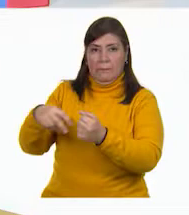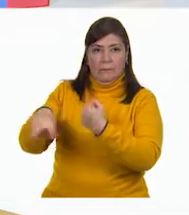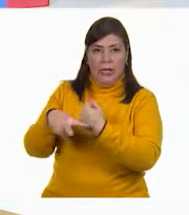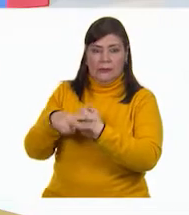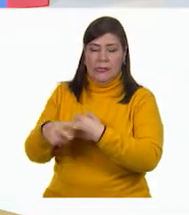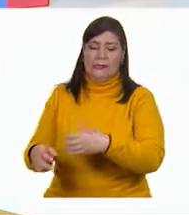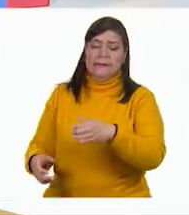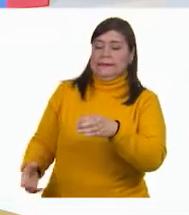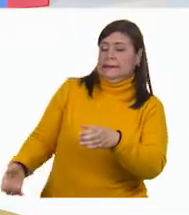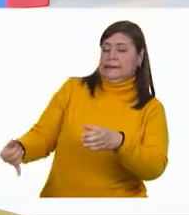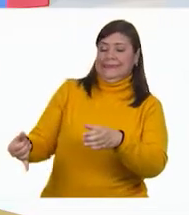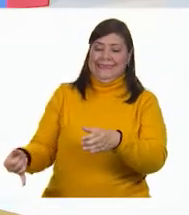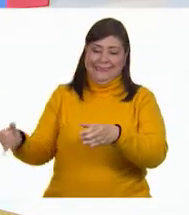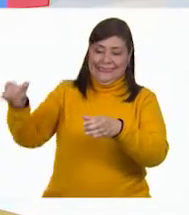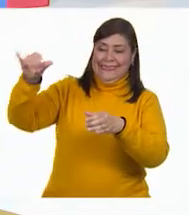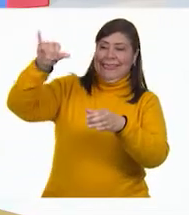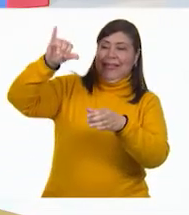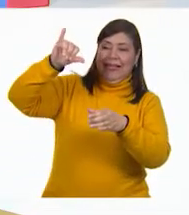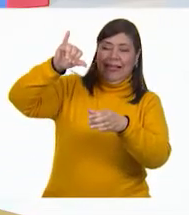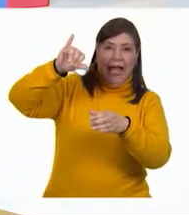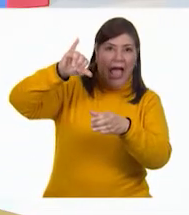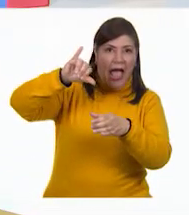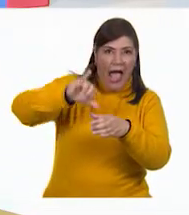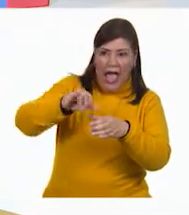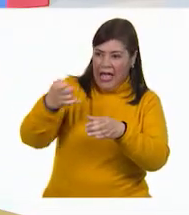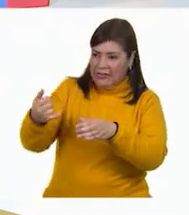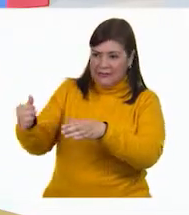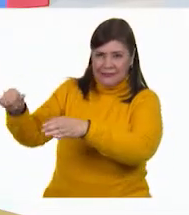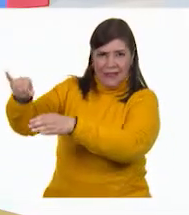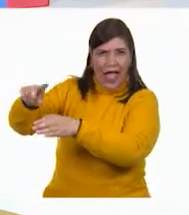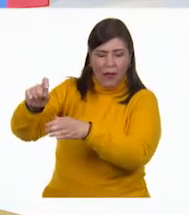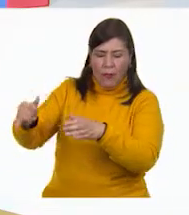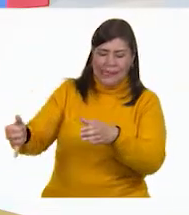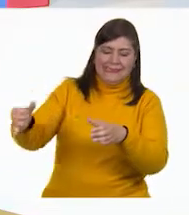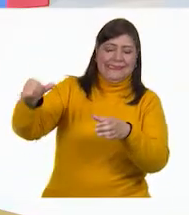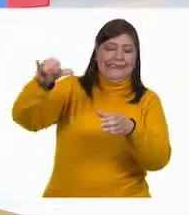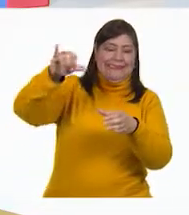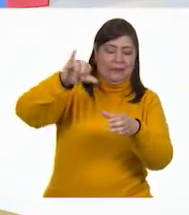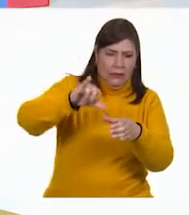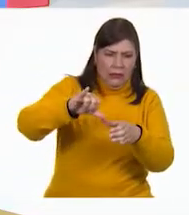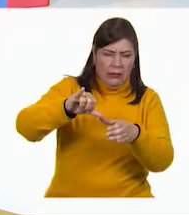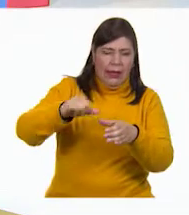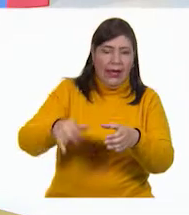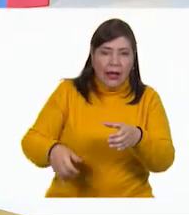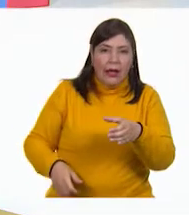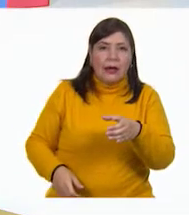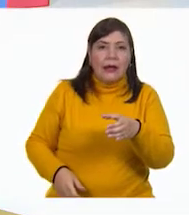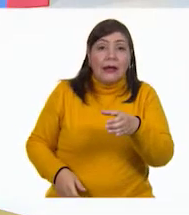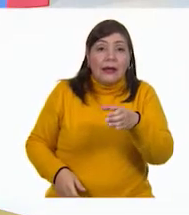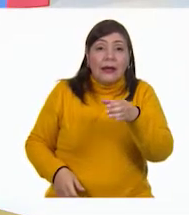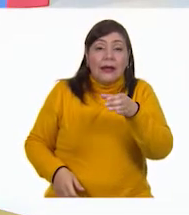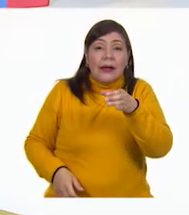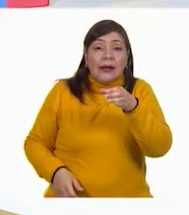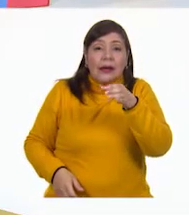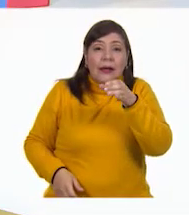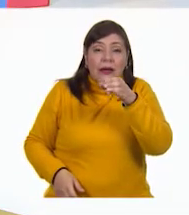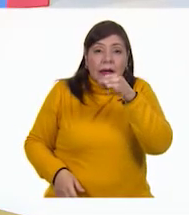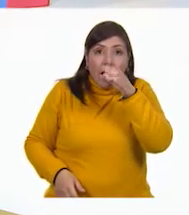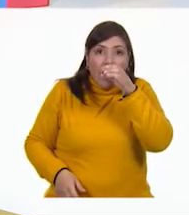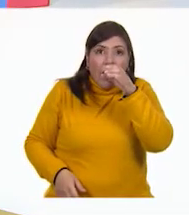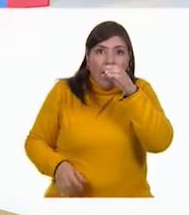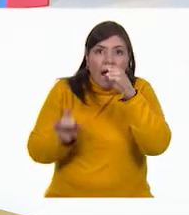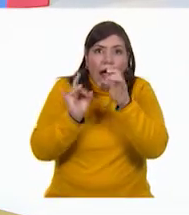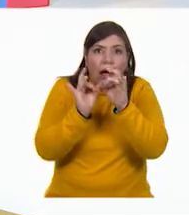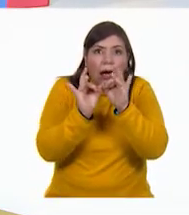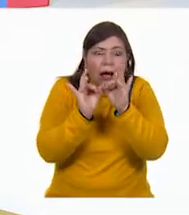servirse agua de aquel depósito. Y estaba por llevársela a los labios cuando